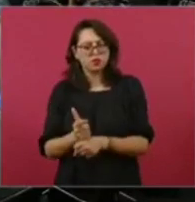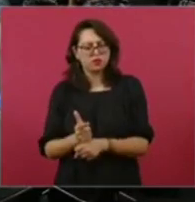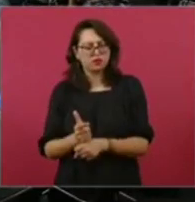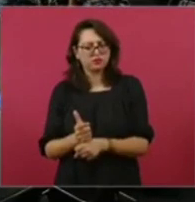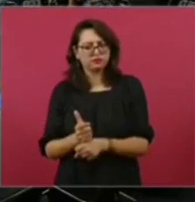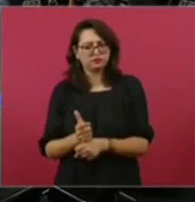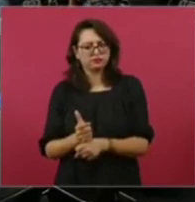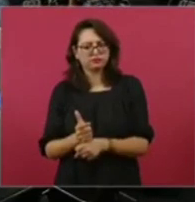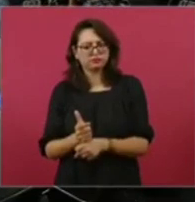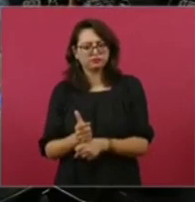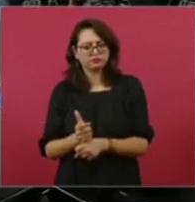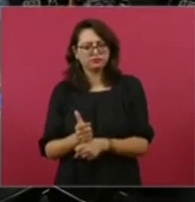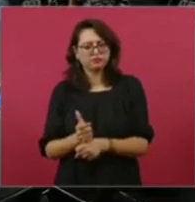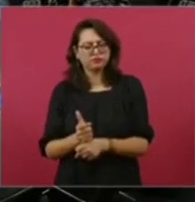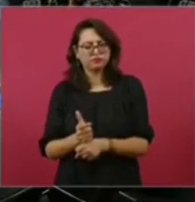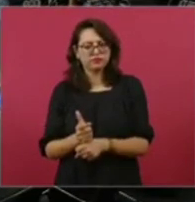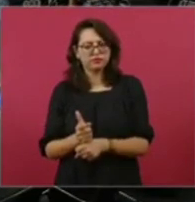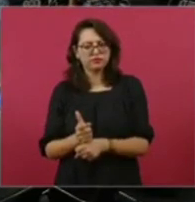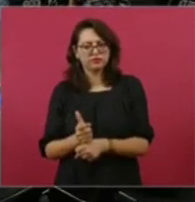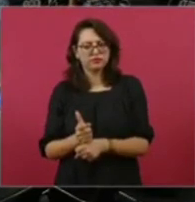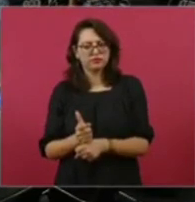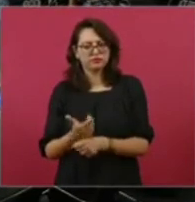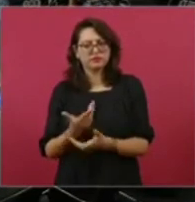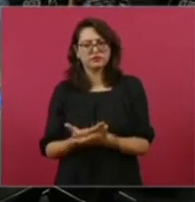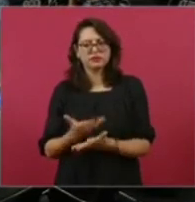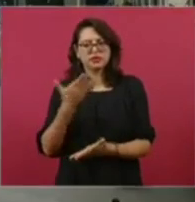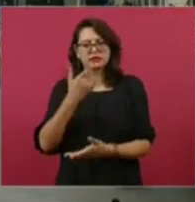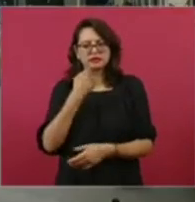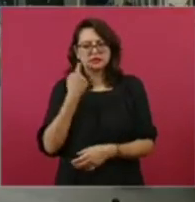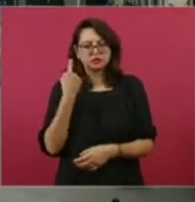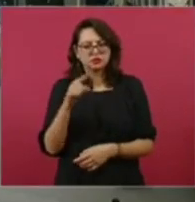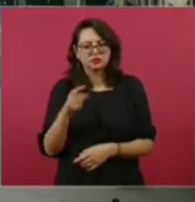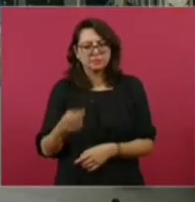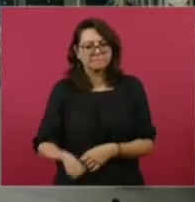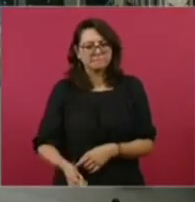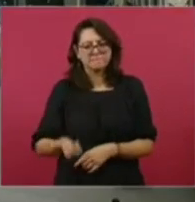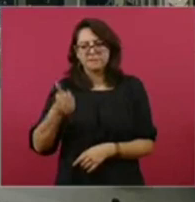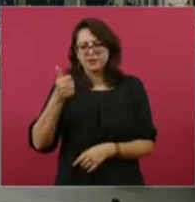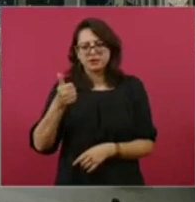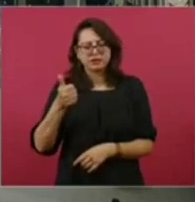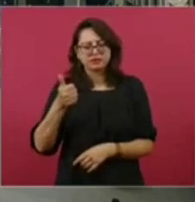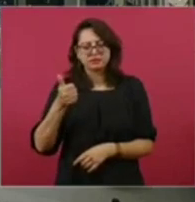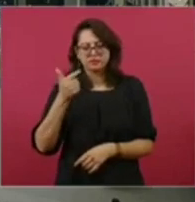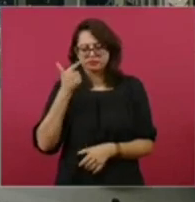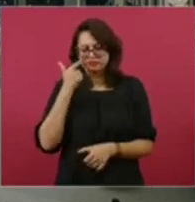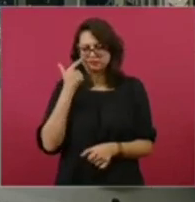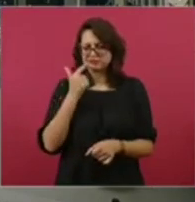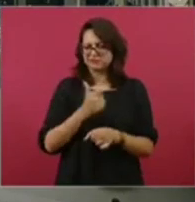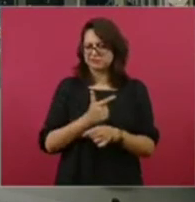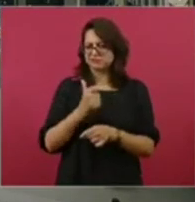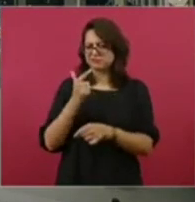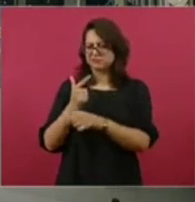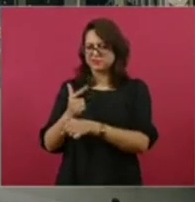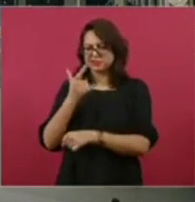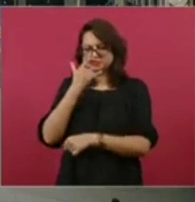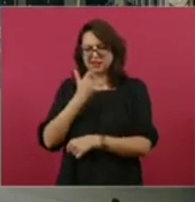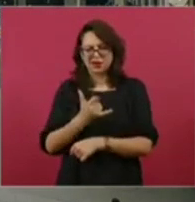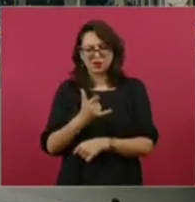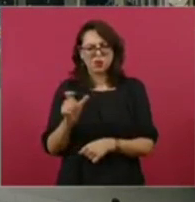Sí, pero la denuncia inicial, cuando se empezaron a detectar estos fraudes,